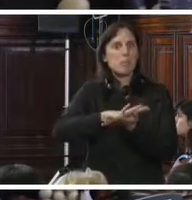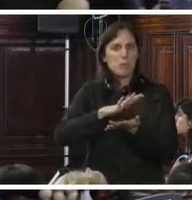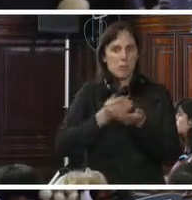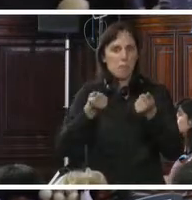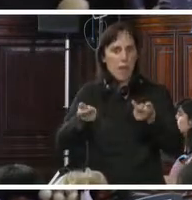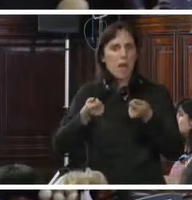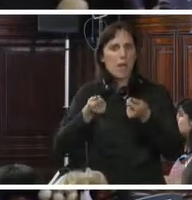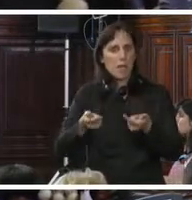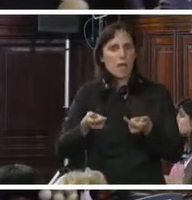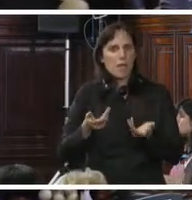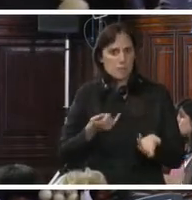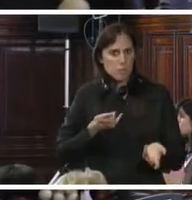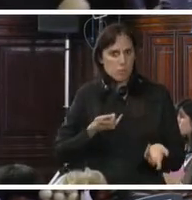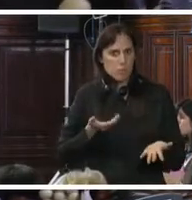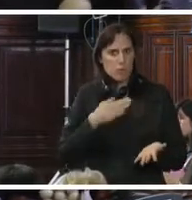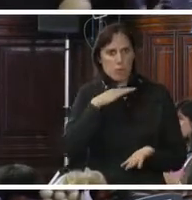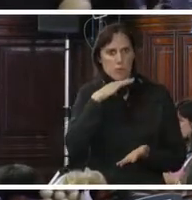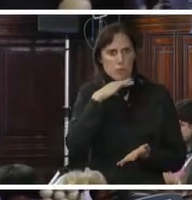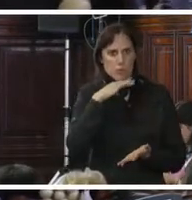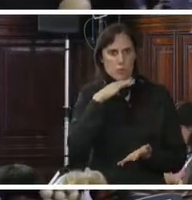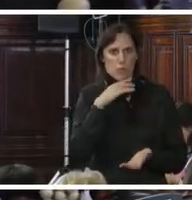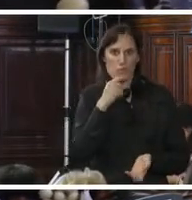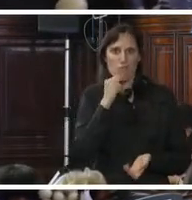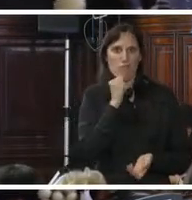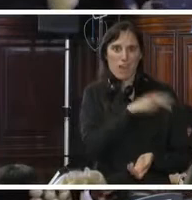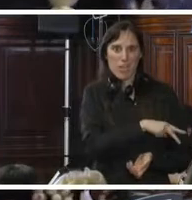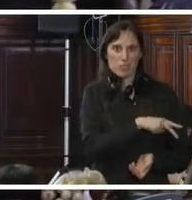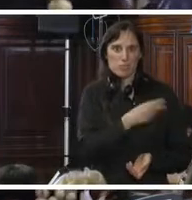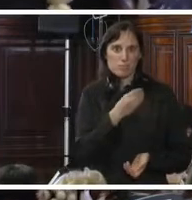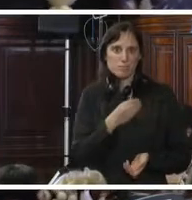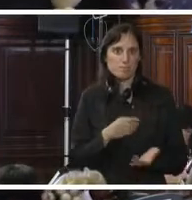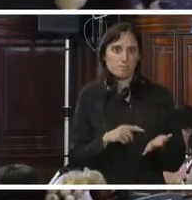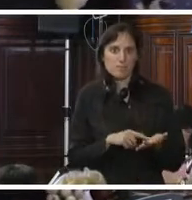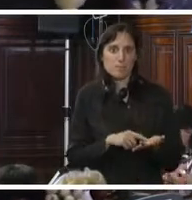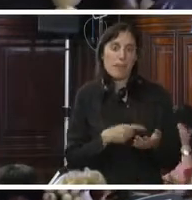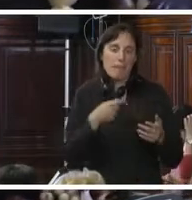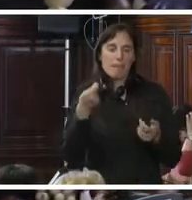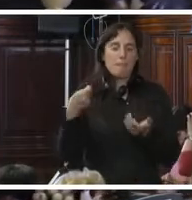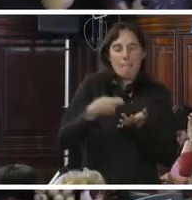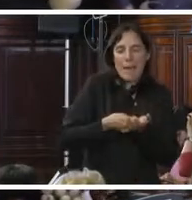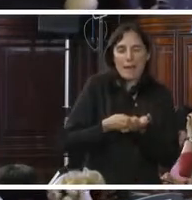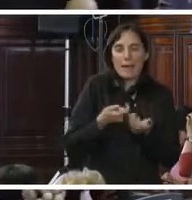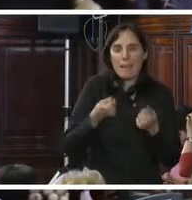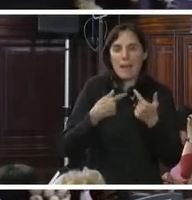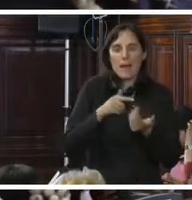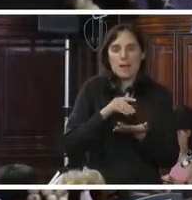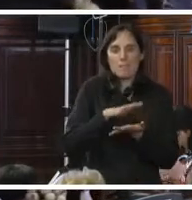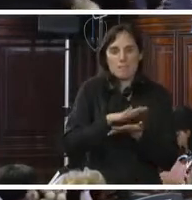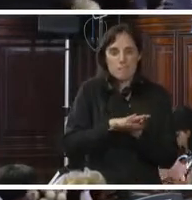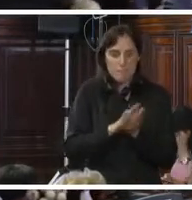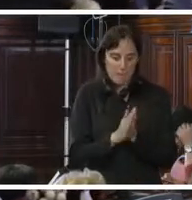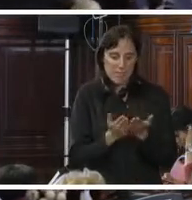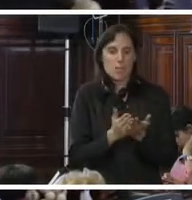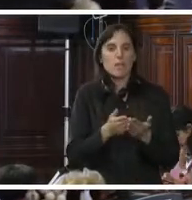facilitación del ingreso irregular por parte de agentes estatales en cambio de coimas. En segundo lugar, se